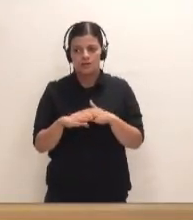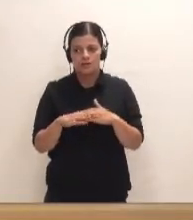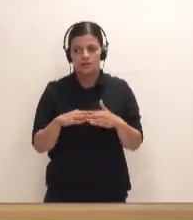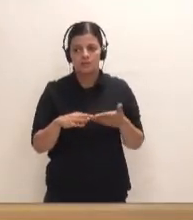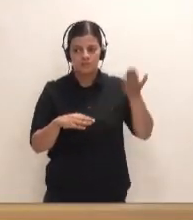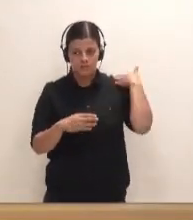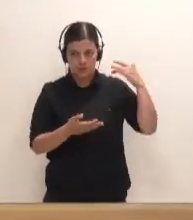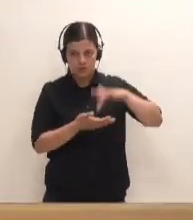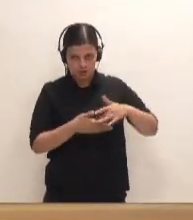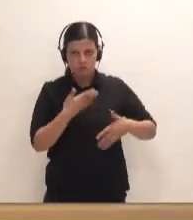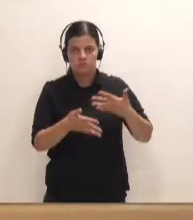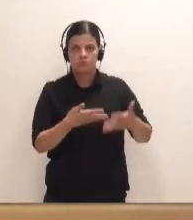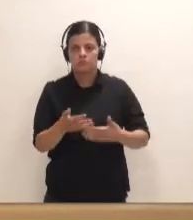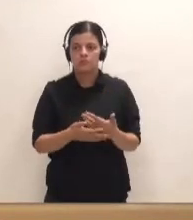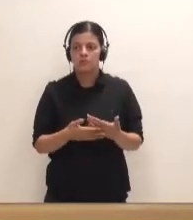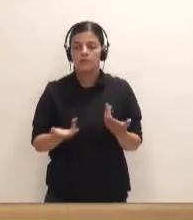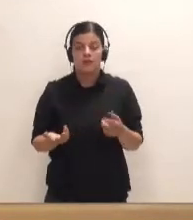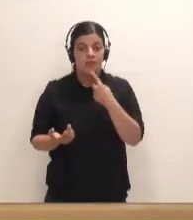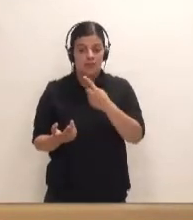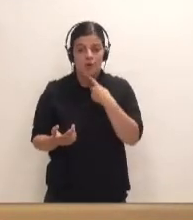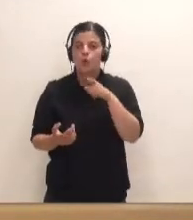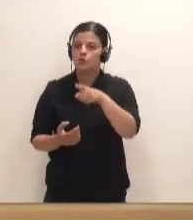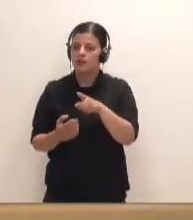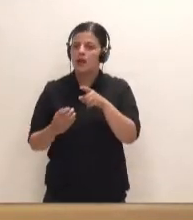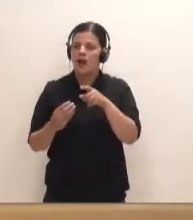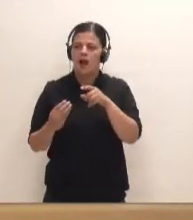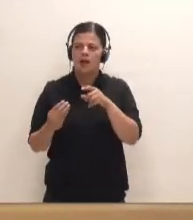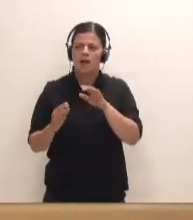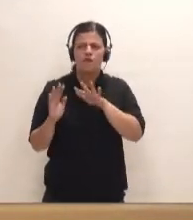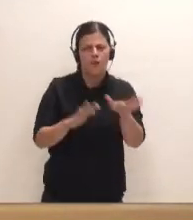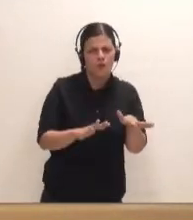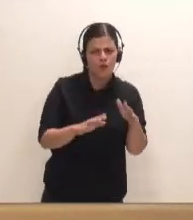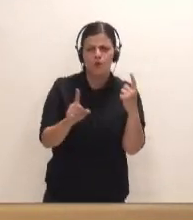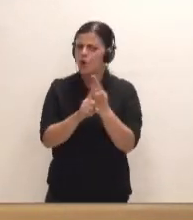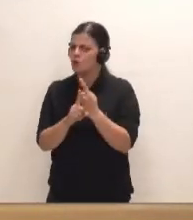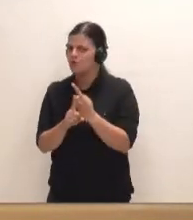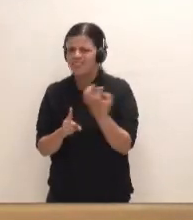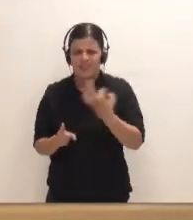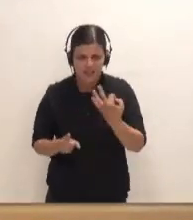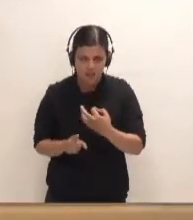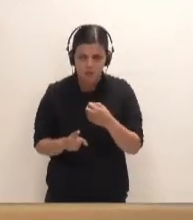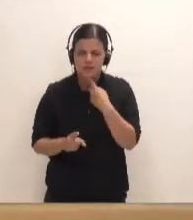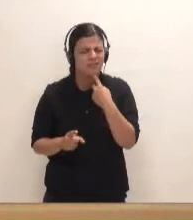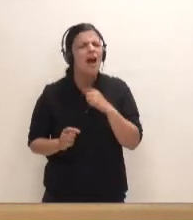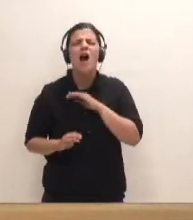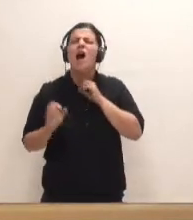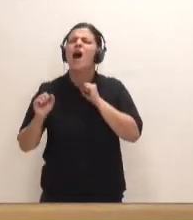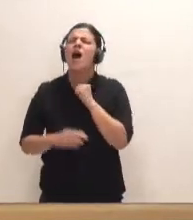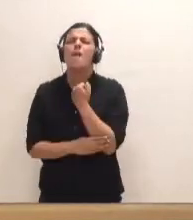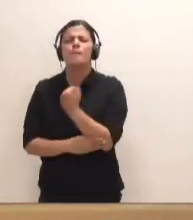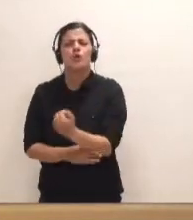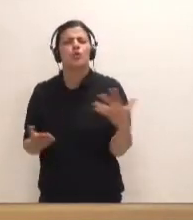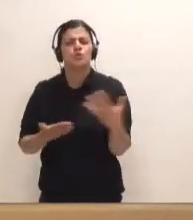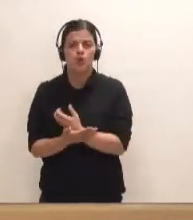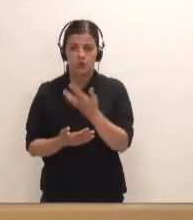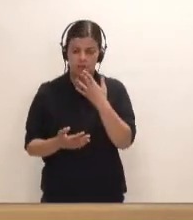Y yo le pregunto a usted, ¿realmente usted está a favor, en contra de qué? Dice usted que está, que usted apoya todo lo que sea bueno para la